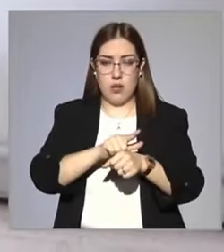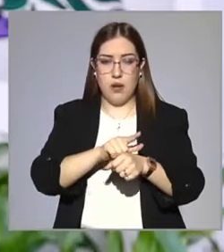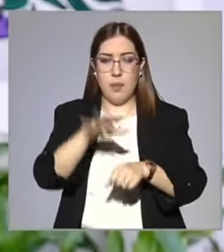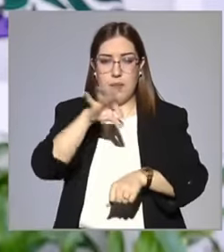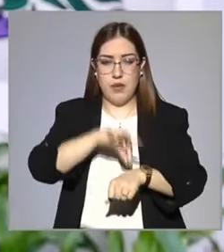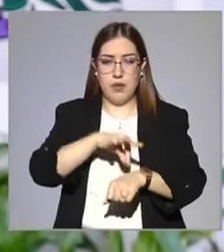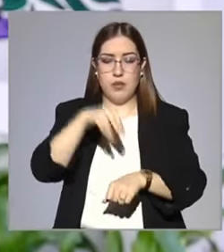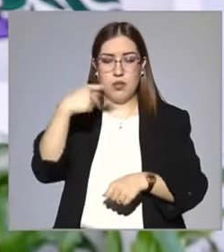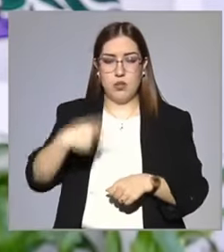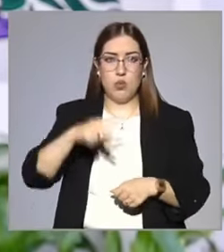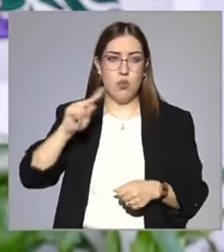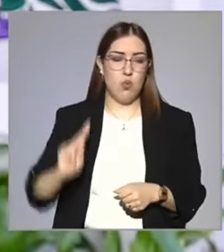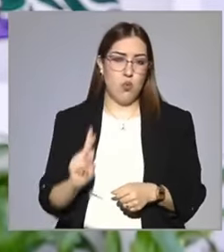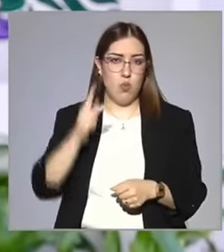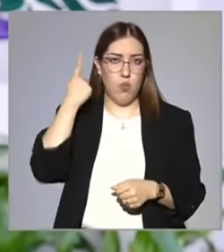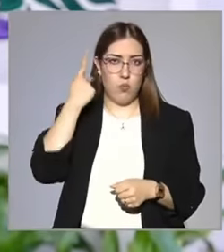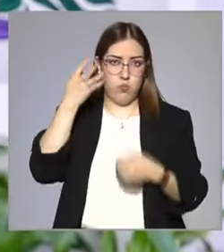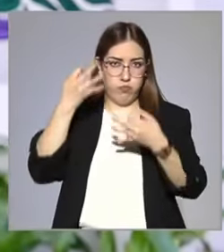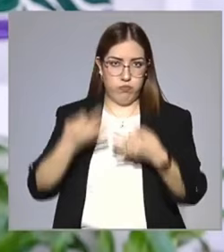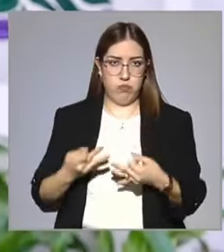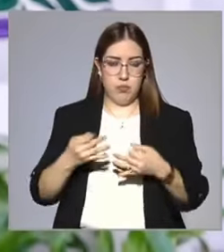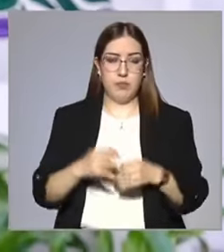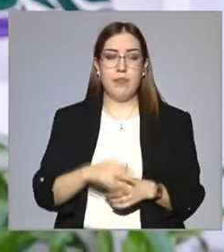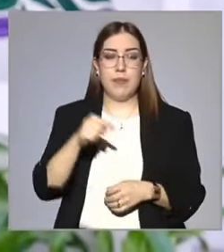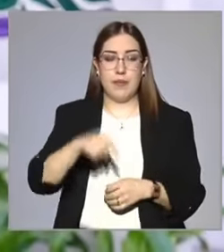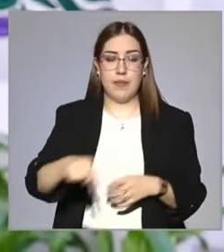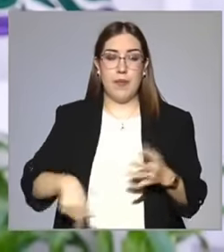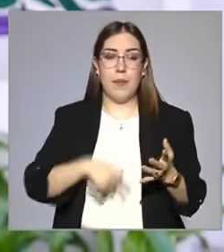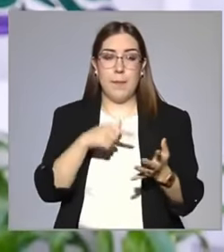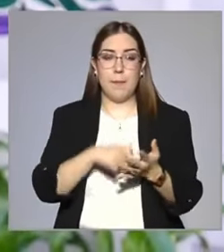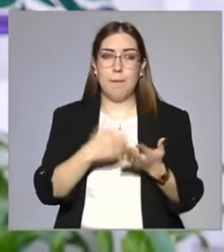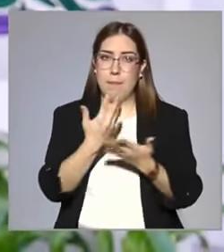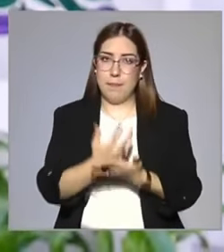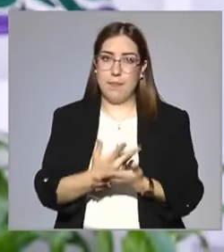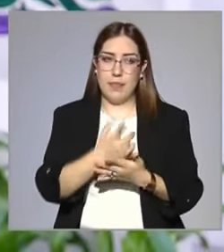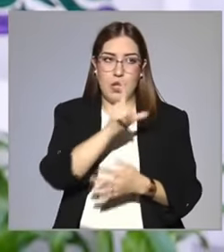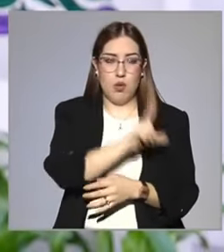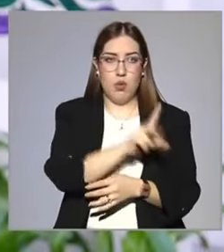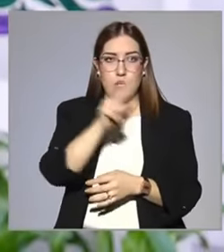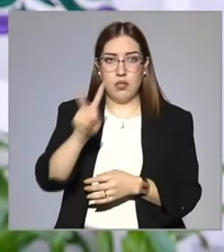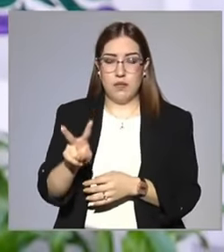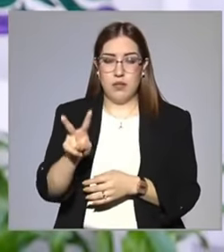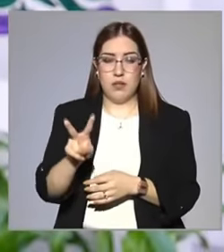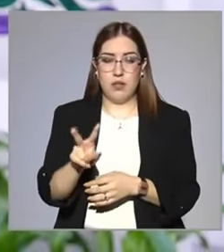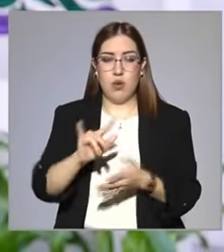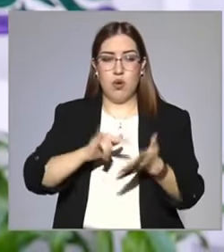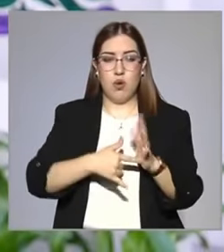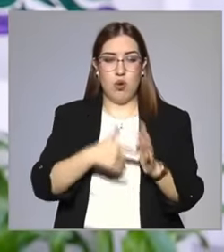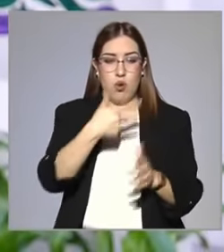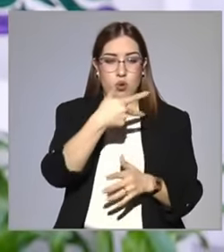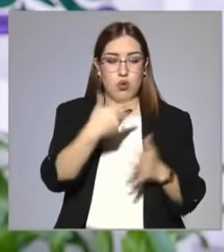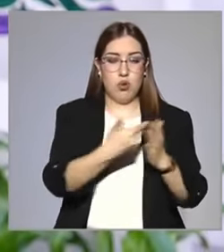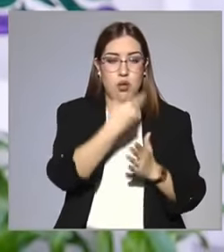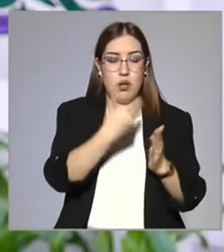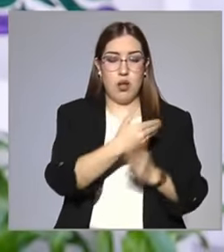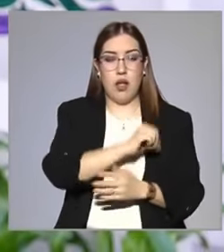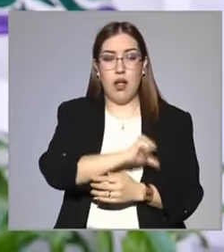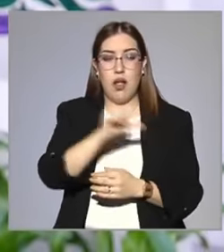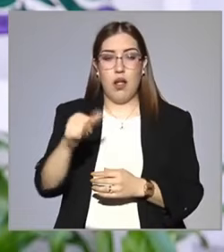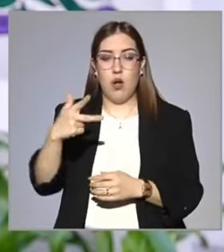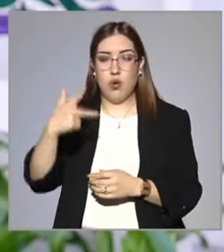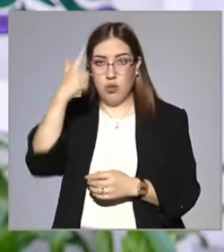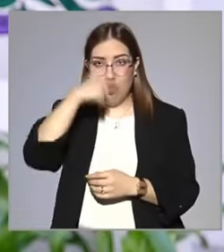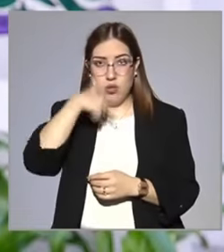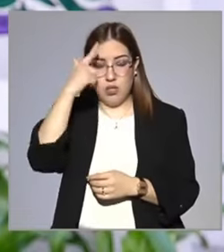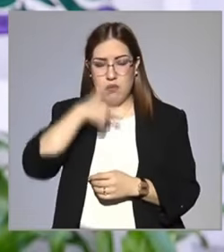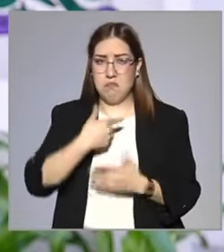perteneciente al Instituto Politécnico Nacional. Aquí los esperamos de lunes a viernes en un horario de 8 de la mañana a 8